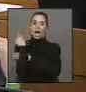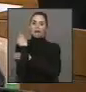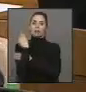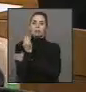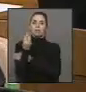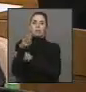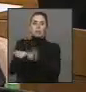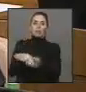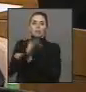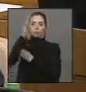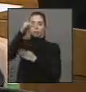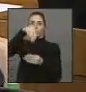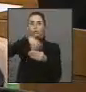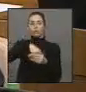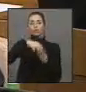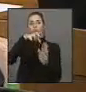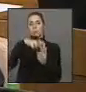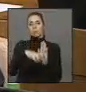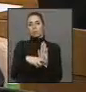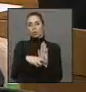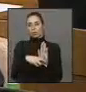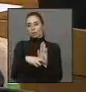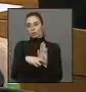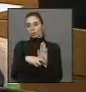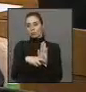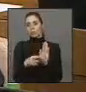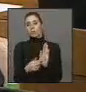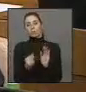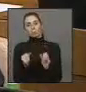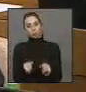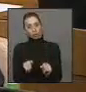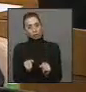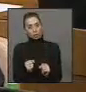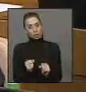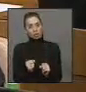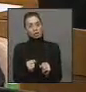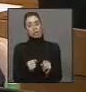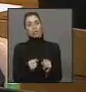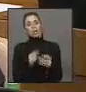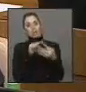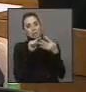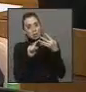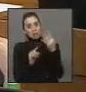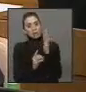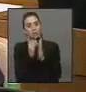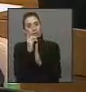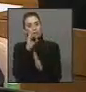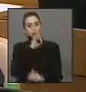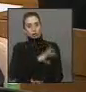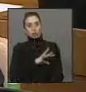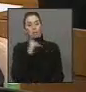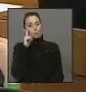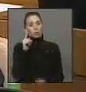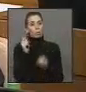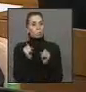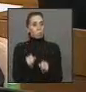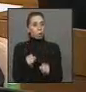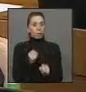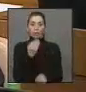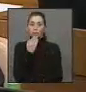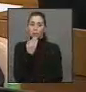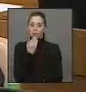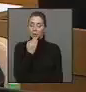una sesión futura votando un proyecto que puede tener importantes elementos de desarrollo para el país, pero repito que puede también